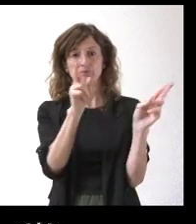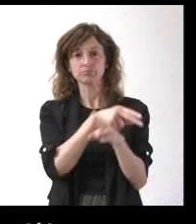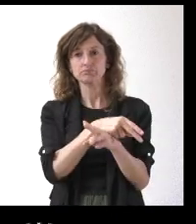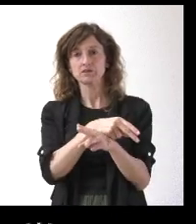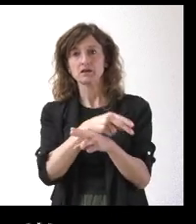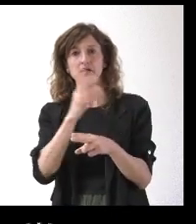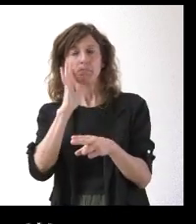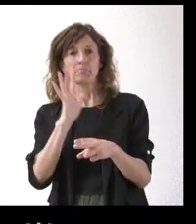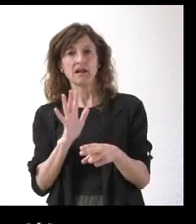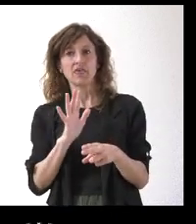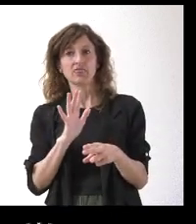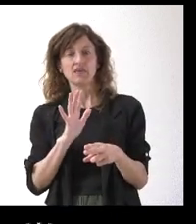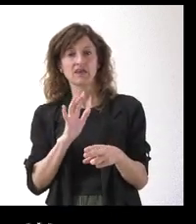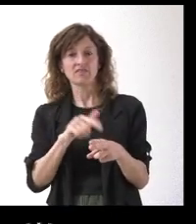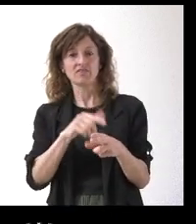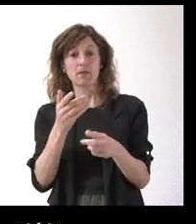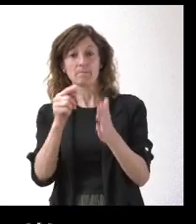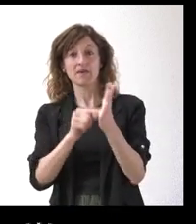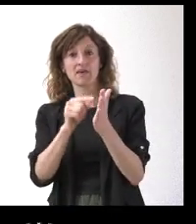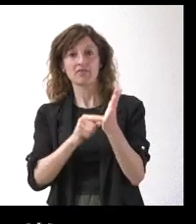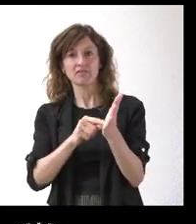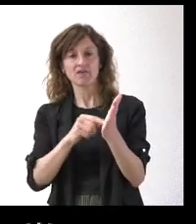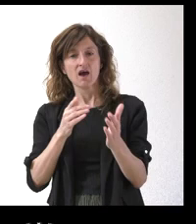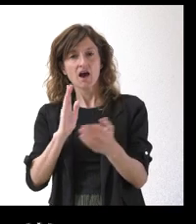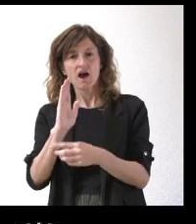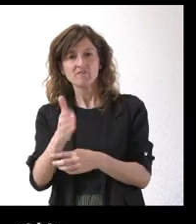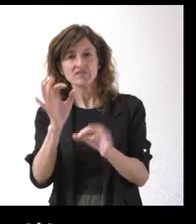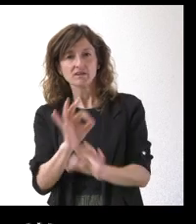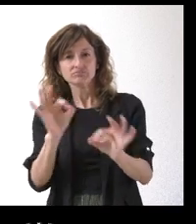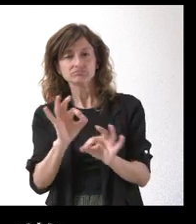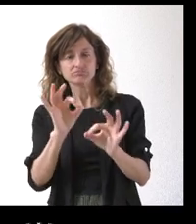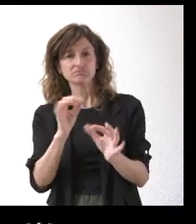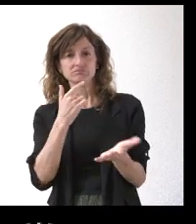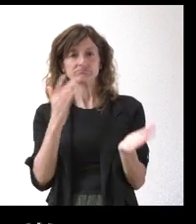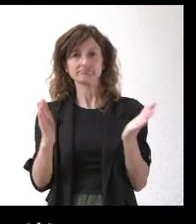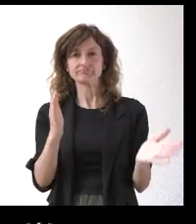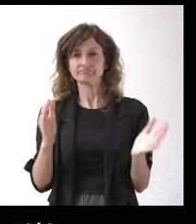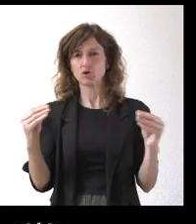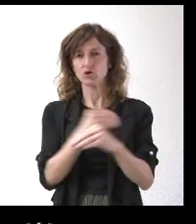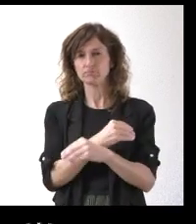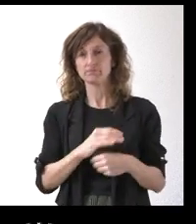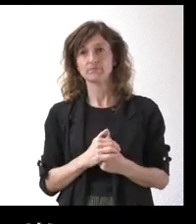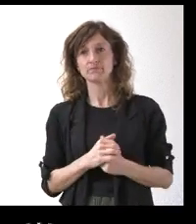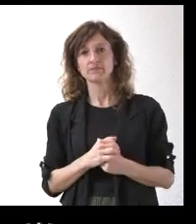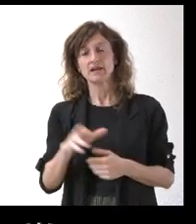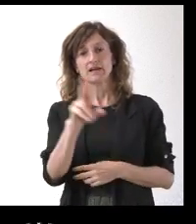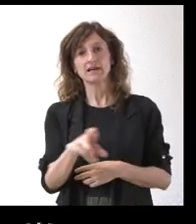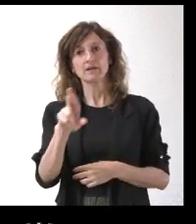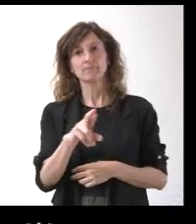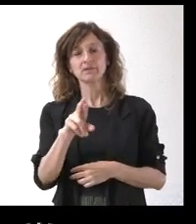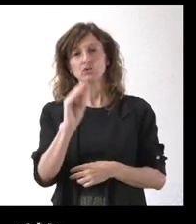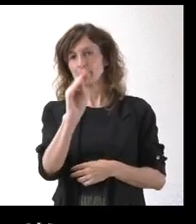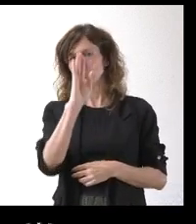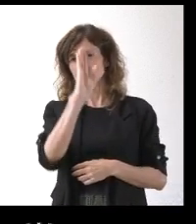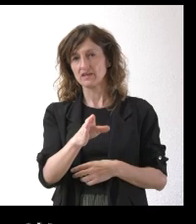que no considerar que la presentación de esa medida cause ningún problema, ningún perjuicio. Entonces, la pregunta sería si